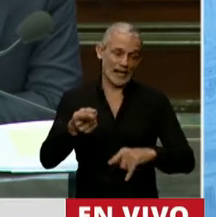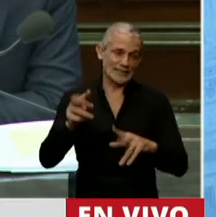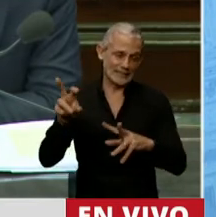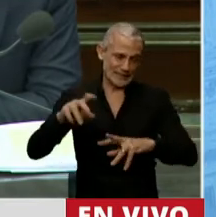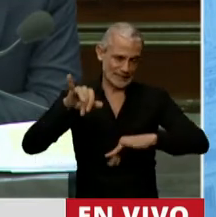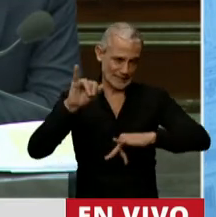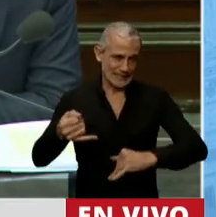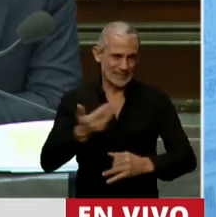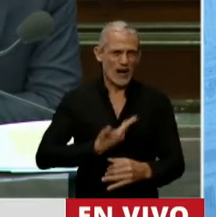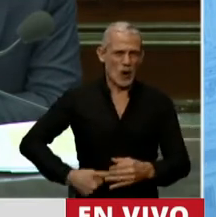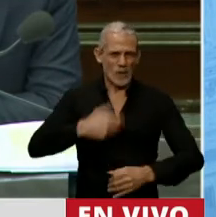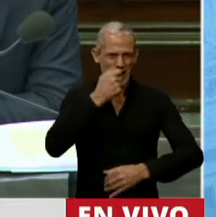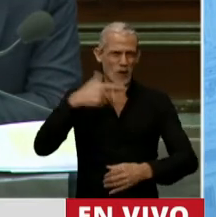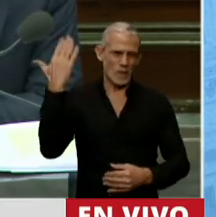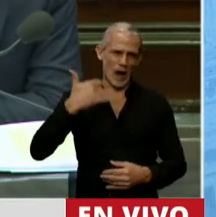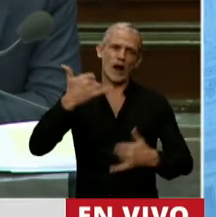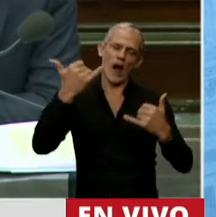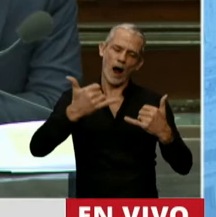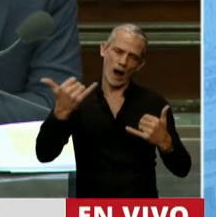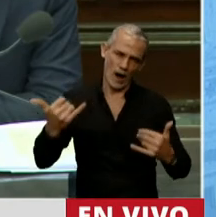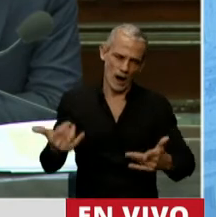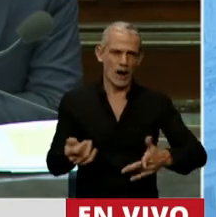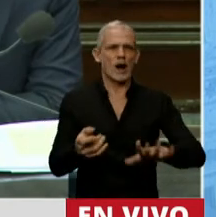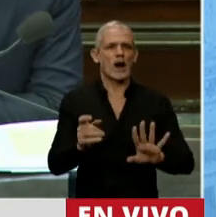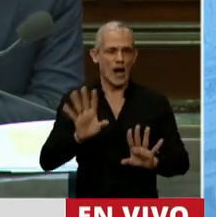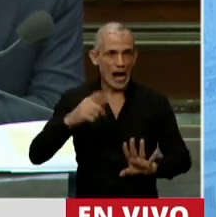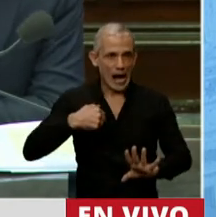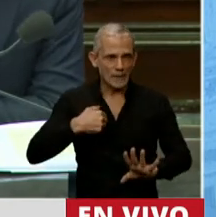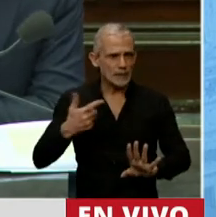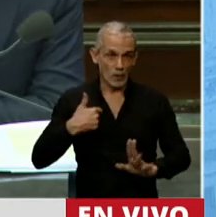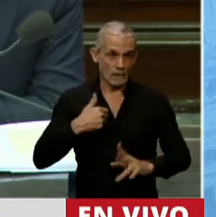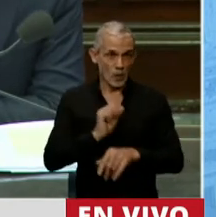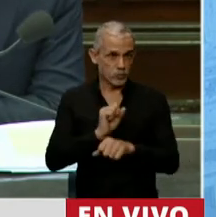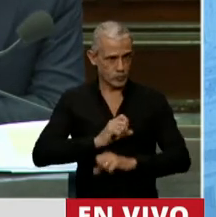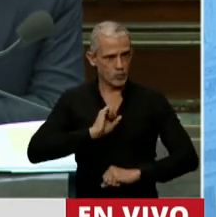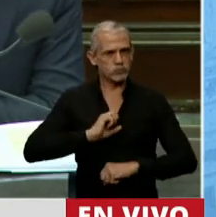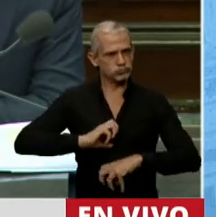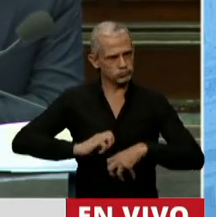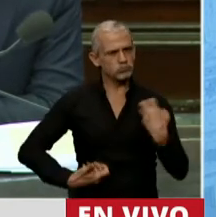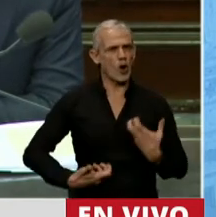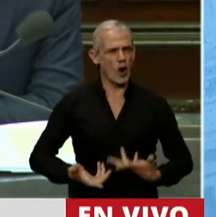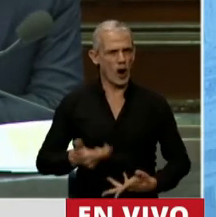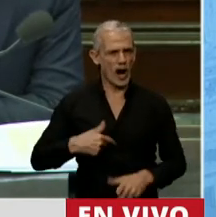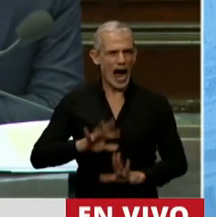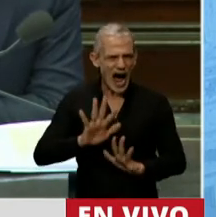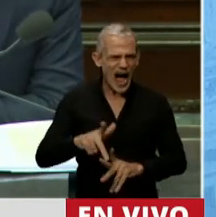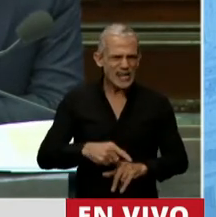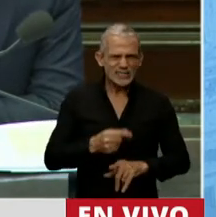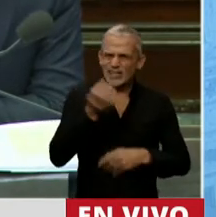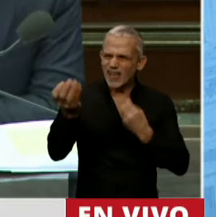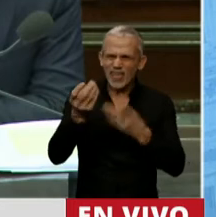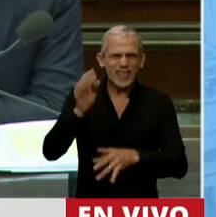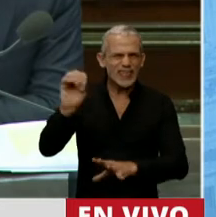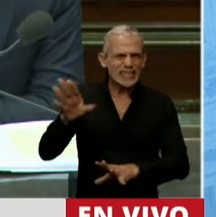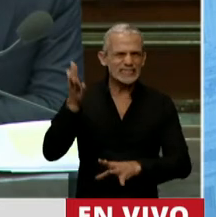que pasaron en el gobierno anterior, la verdad que me dio un poco de bronca. Agredir así al jefe de